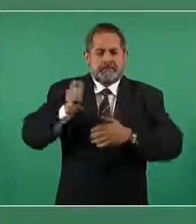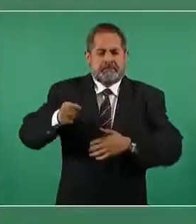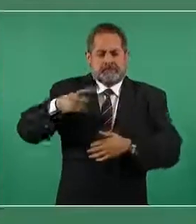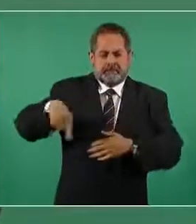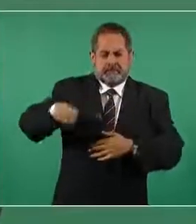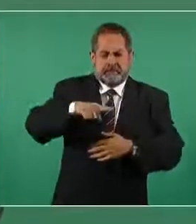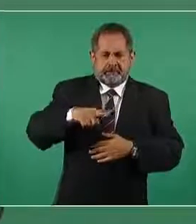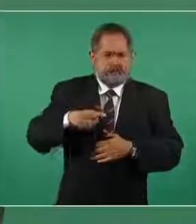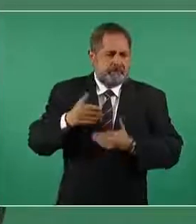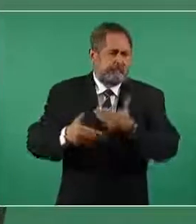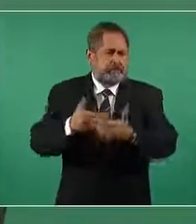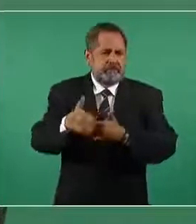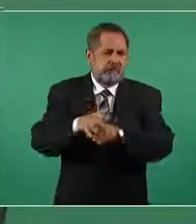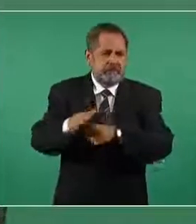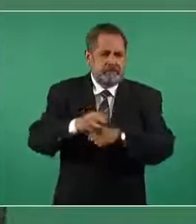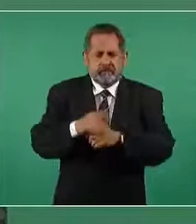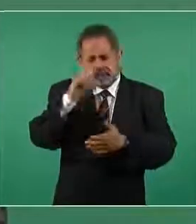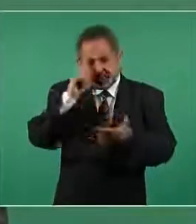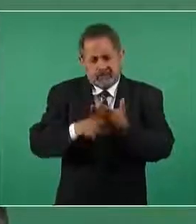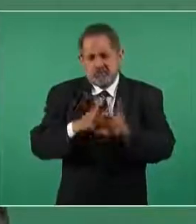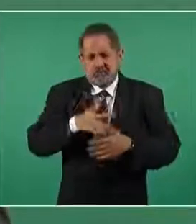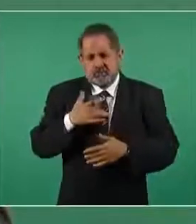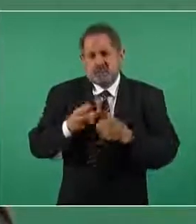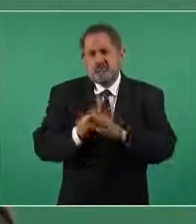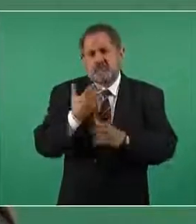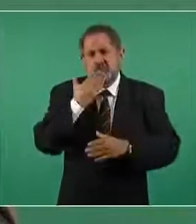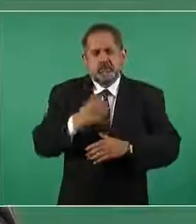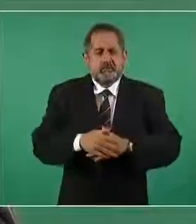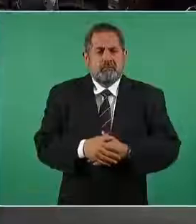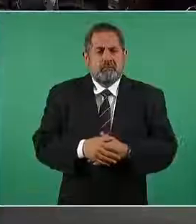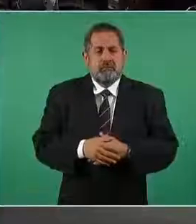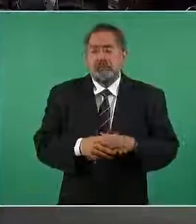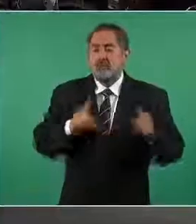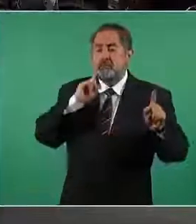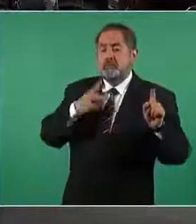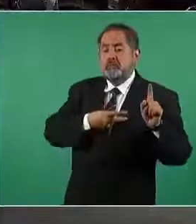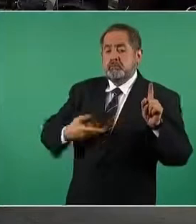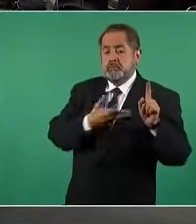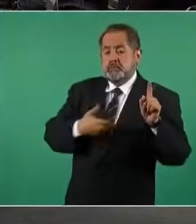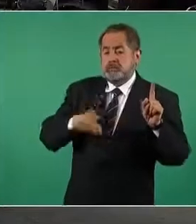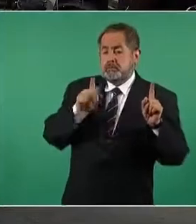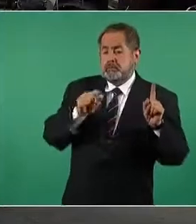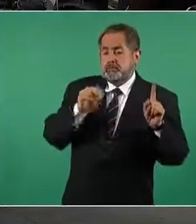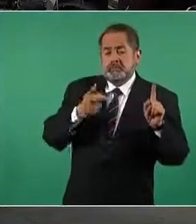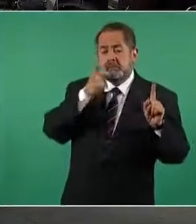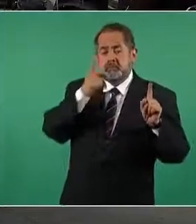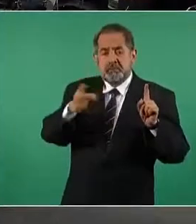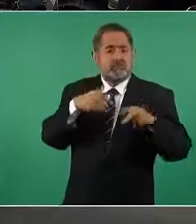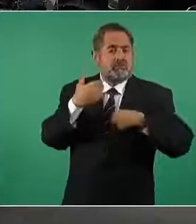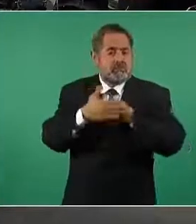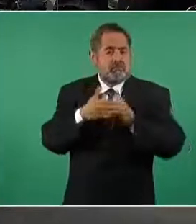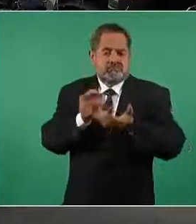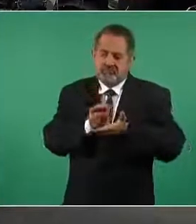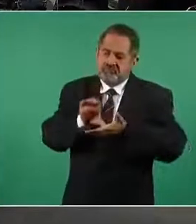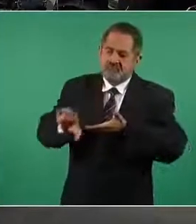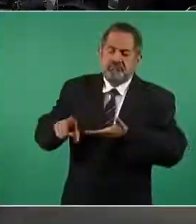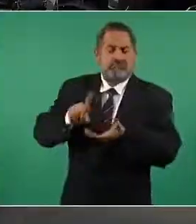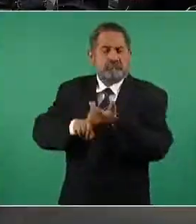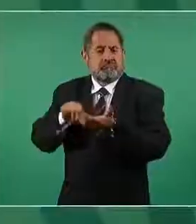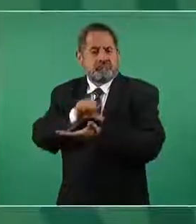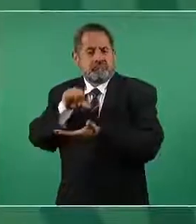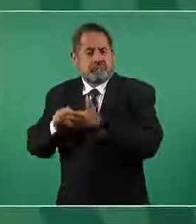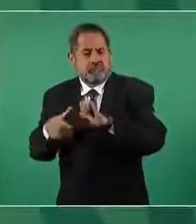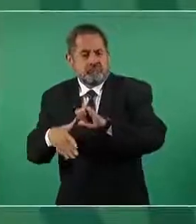los avances pero yo creo que les fue bien la vicepresidenta Kamala Harris dijo que habrá inversión en Centroamérica y